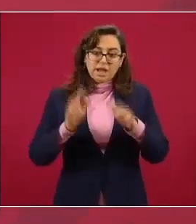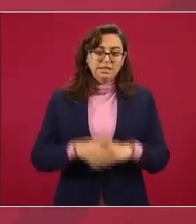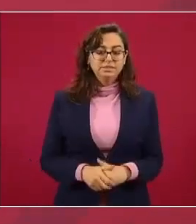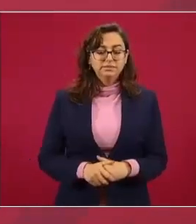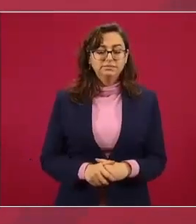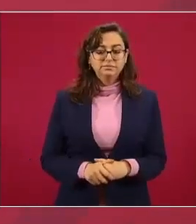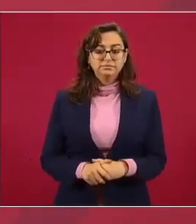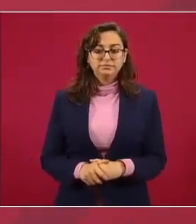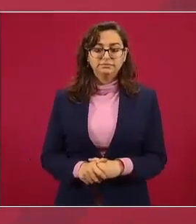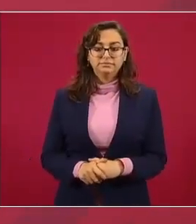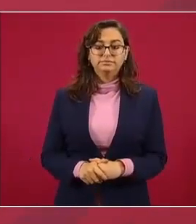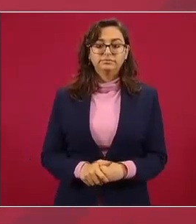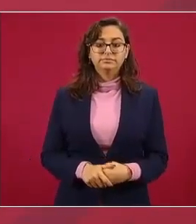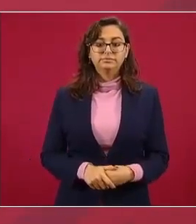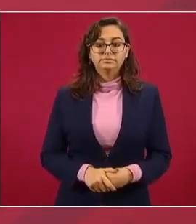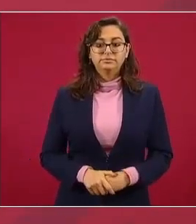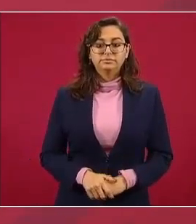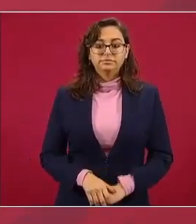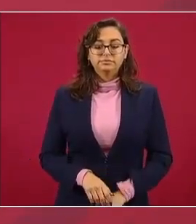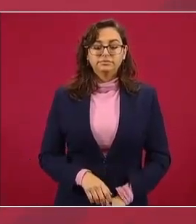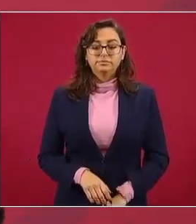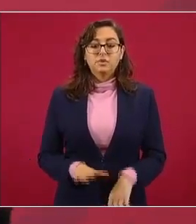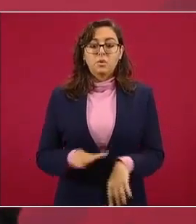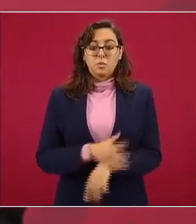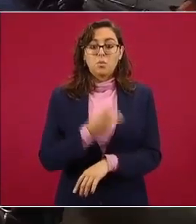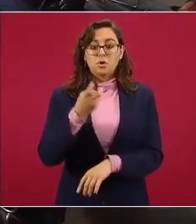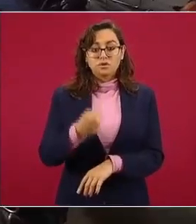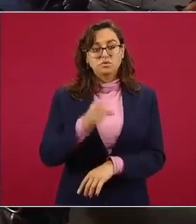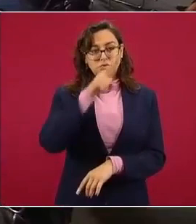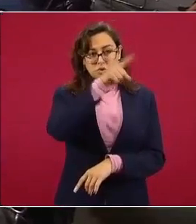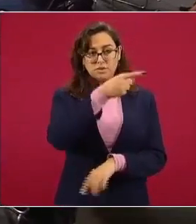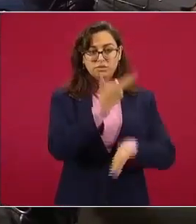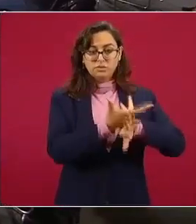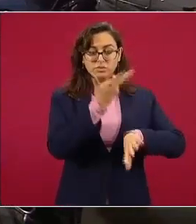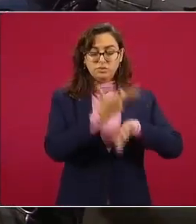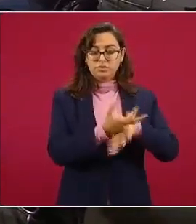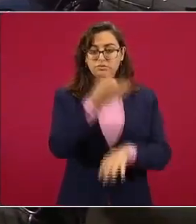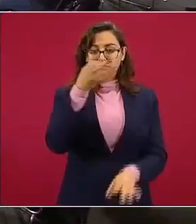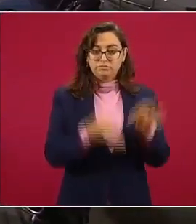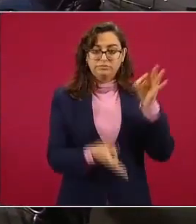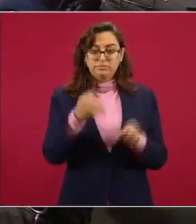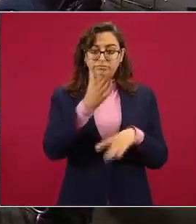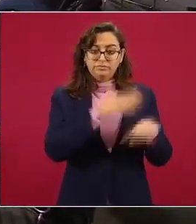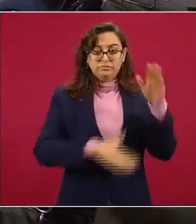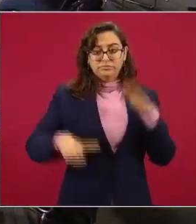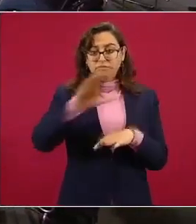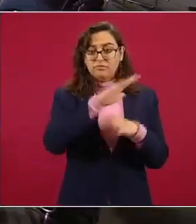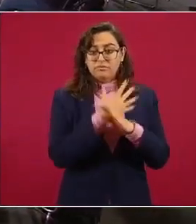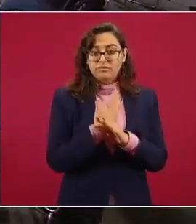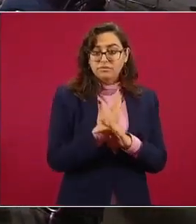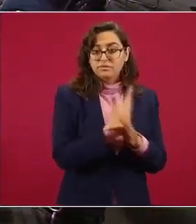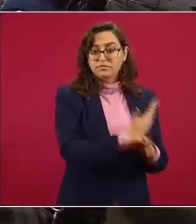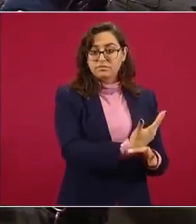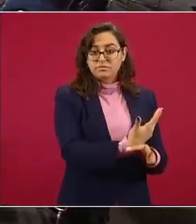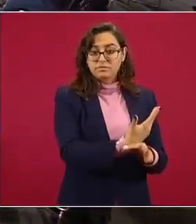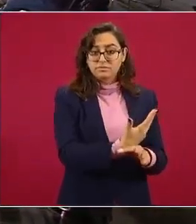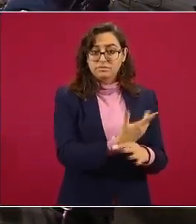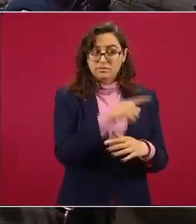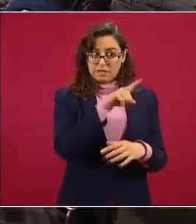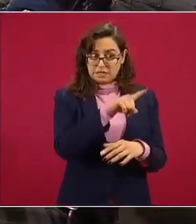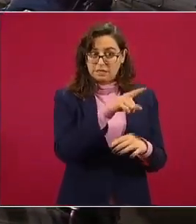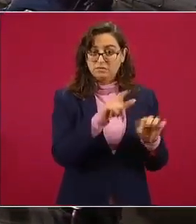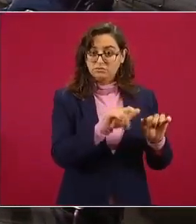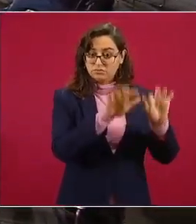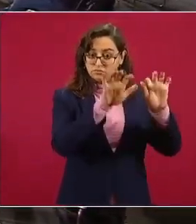cuando dice el procurador perdón el fiscal general de los Estados Unidos dice en su documento